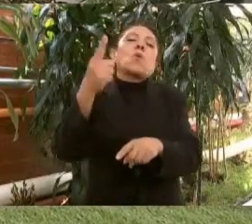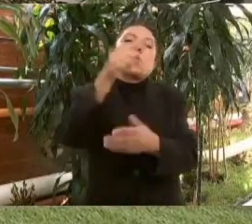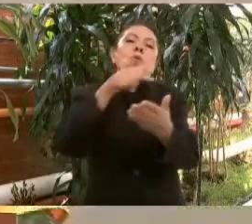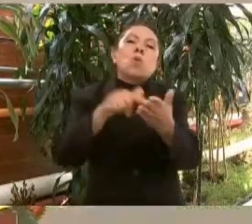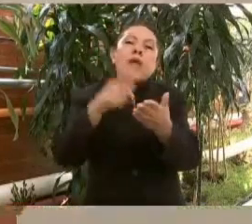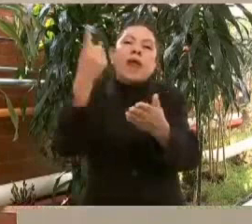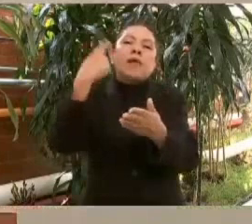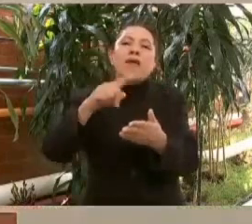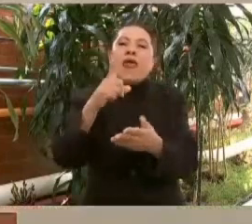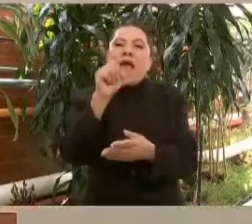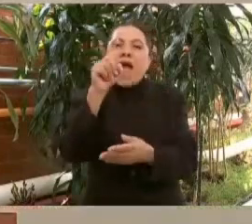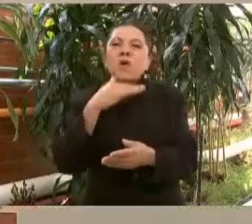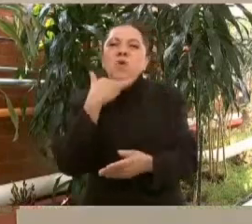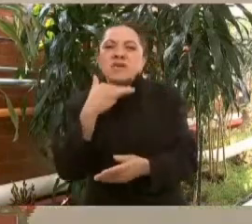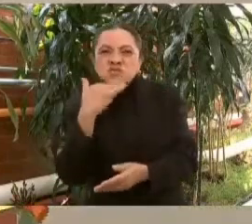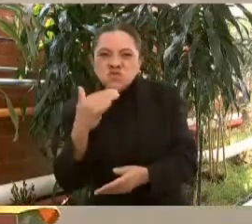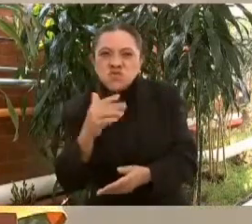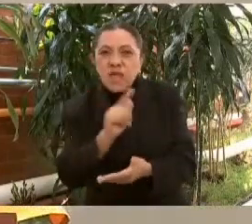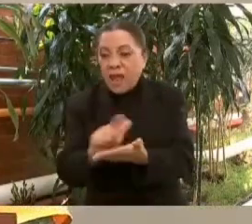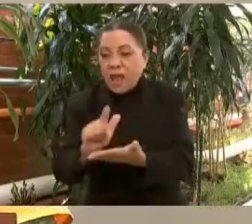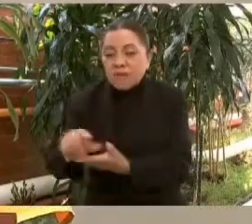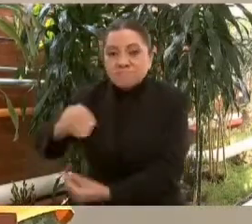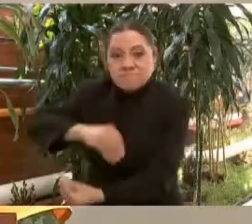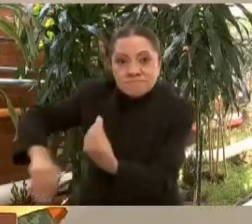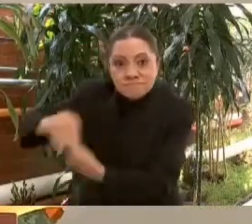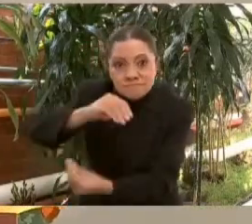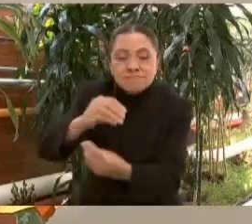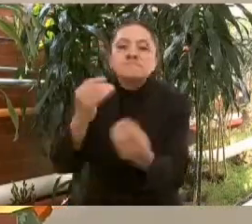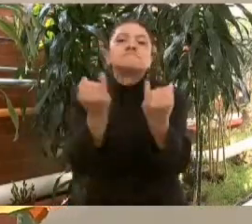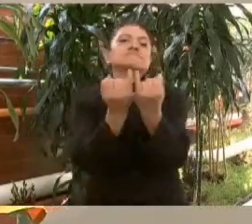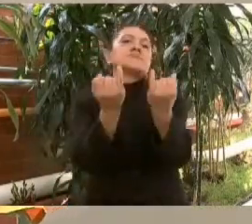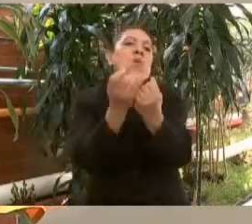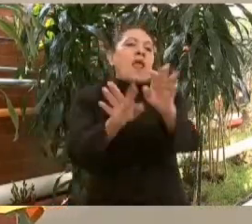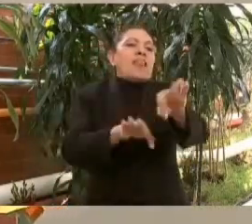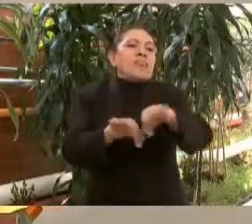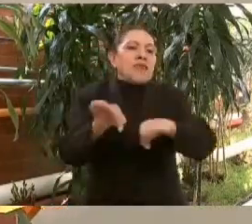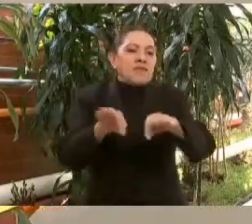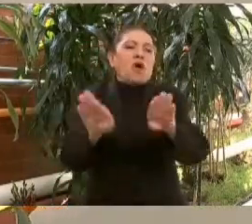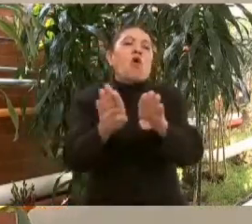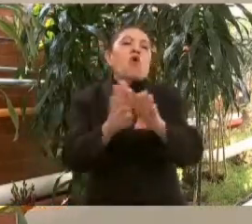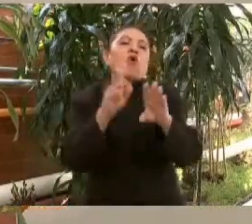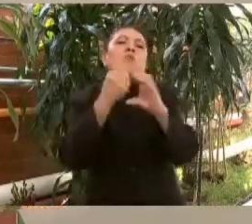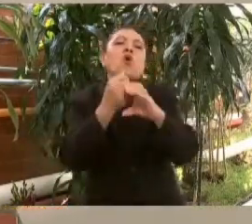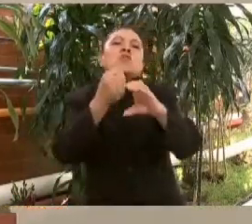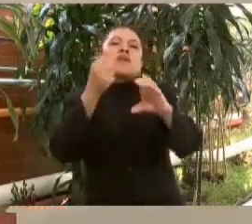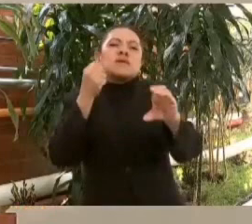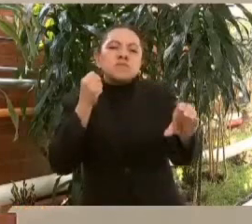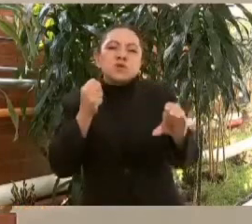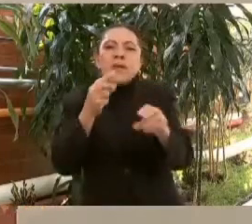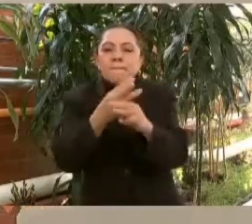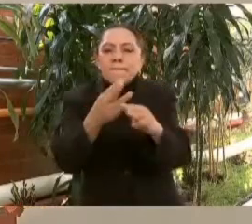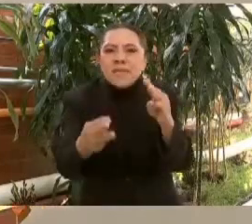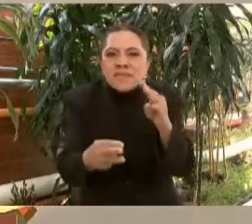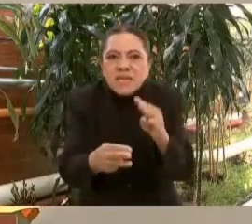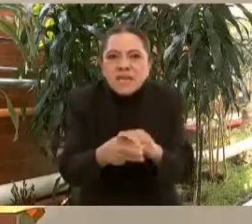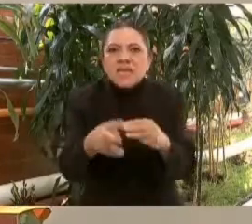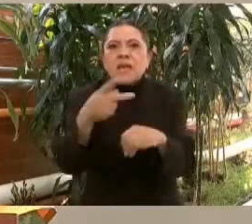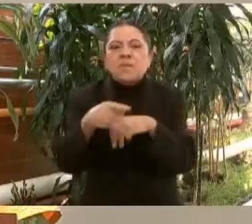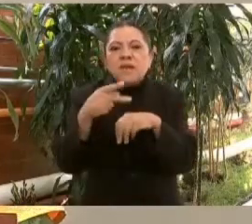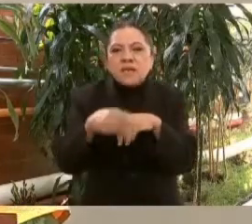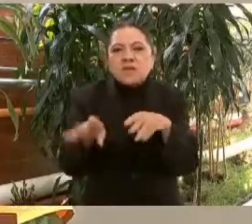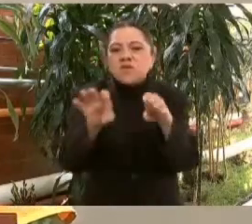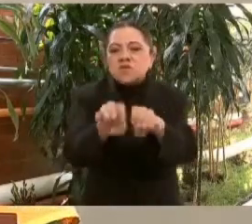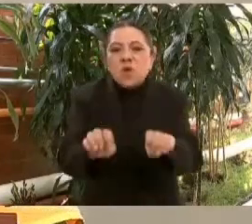residuales, así como trabajos y actividades complementarias como el transporte material, equipo e insumos médicos